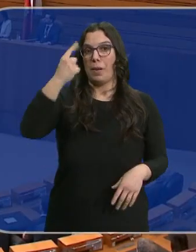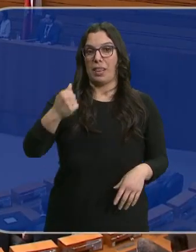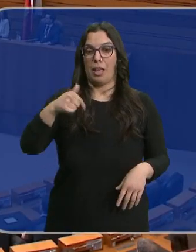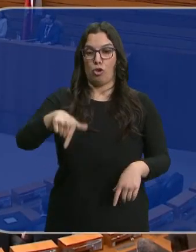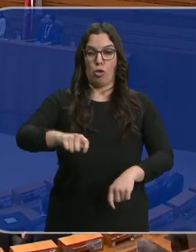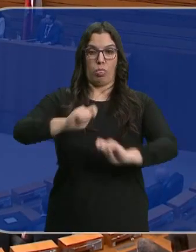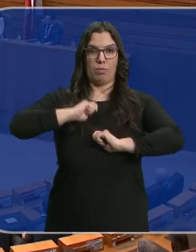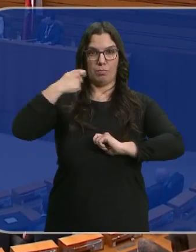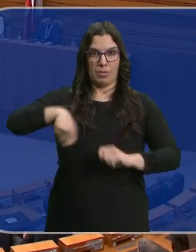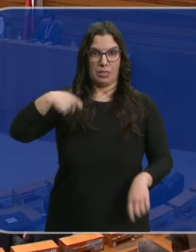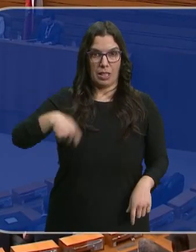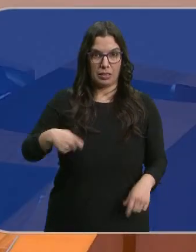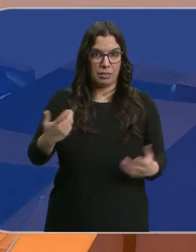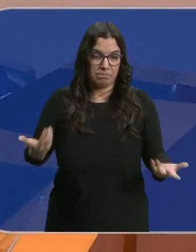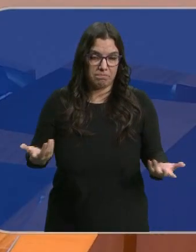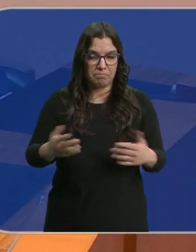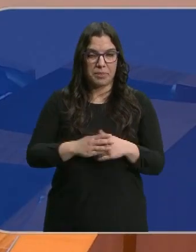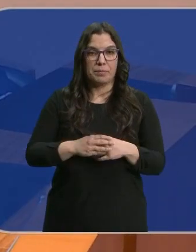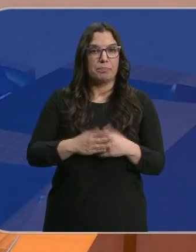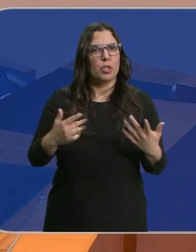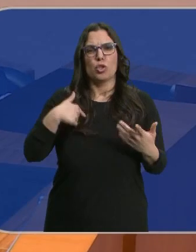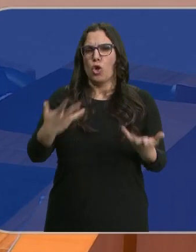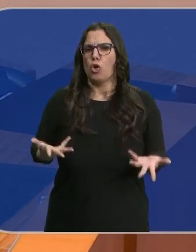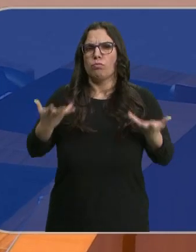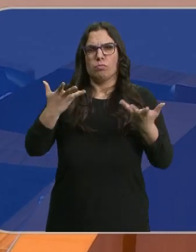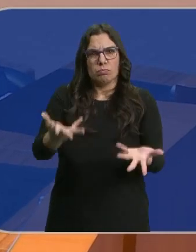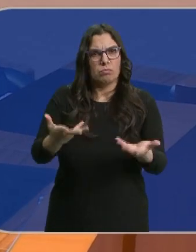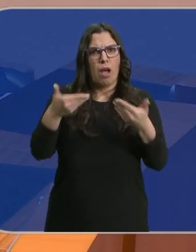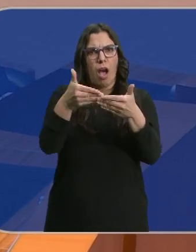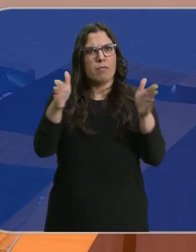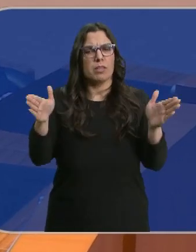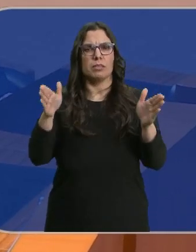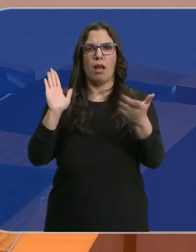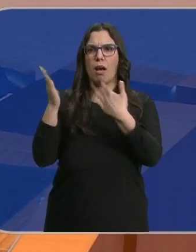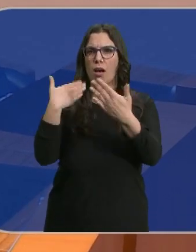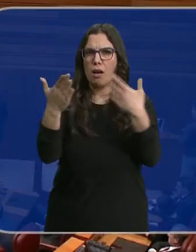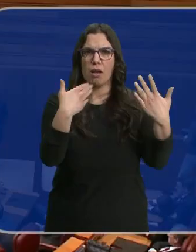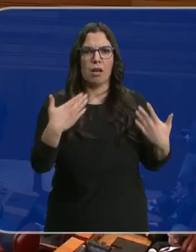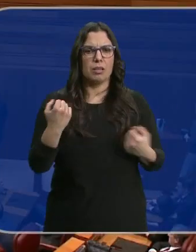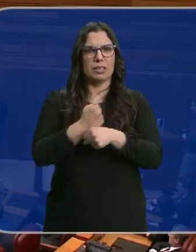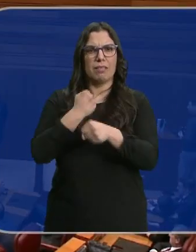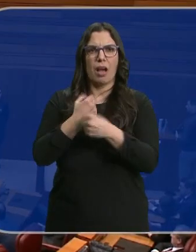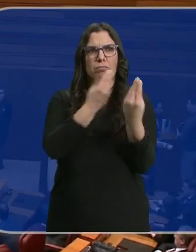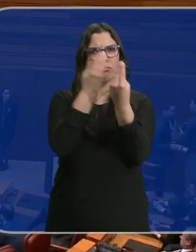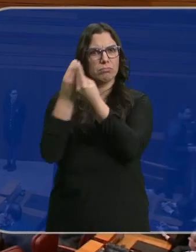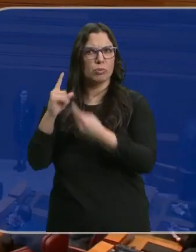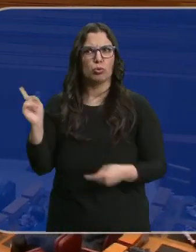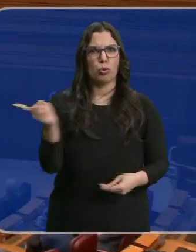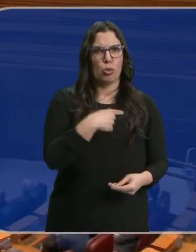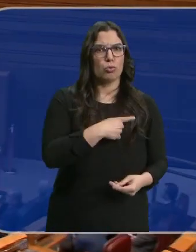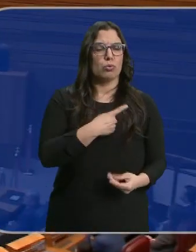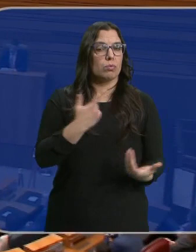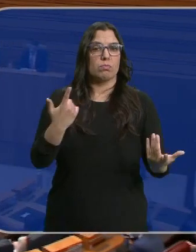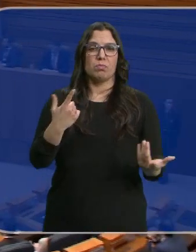día en mi toma de posesión. Pero yo sigo con la mano tendida, con la mano abierta para dialogar, para trabajar con todos los grupos parlamentarios.